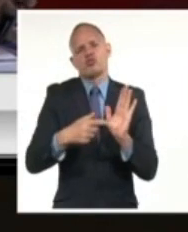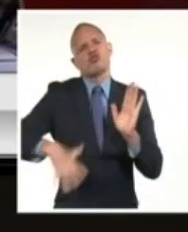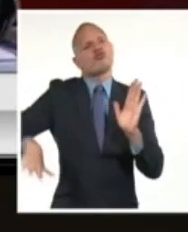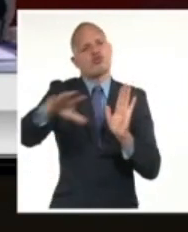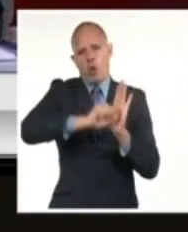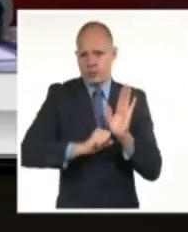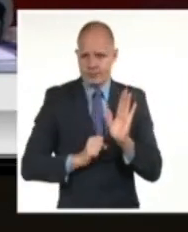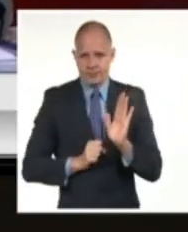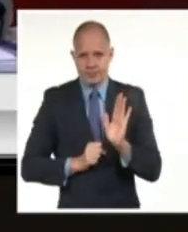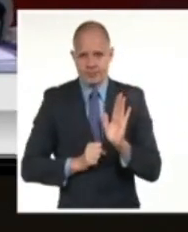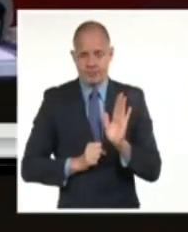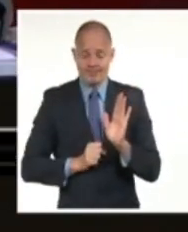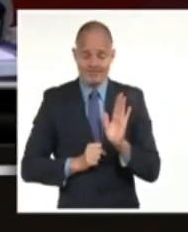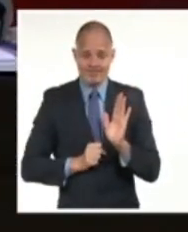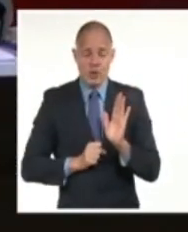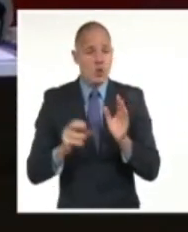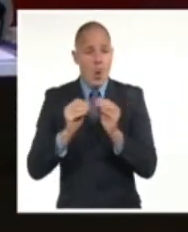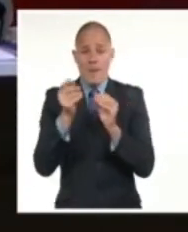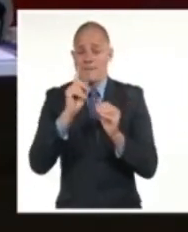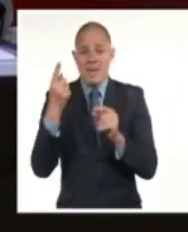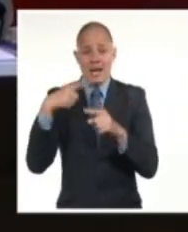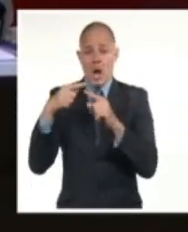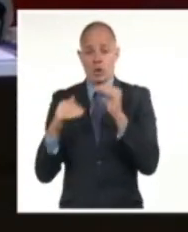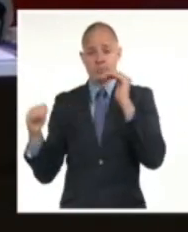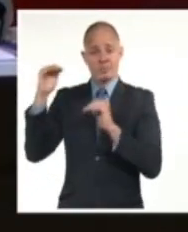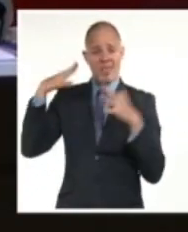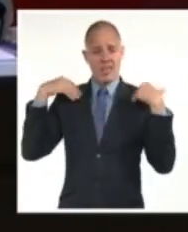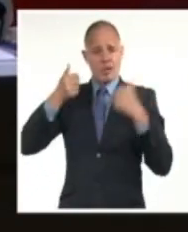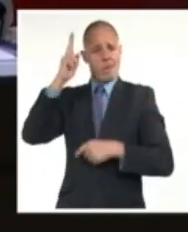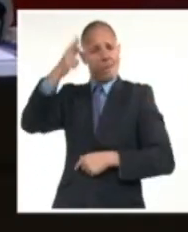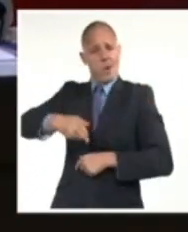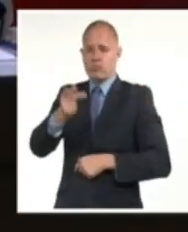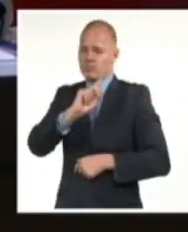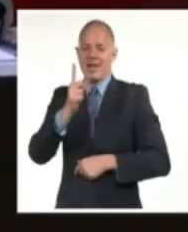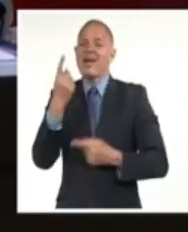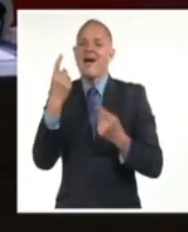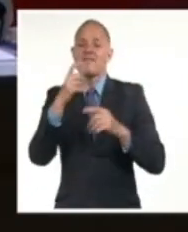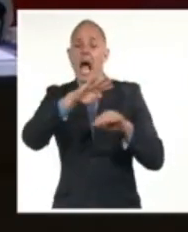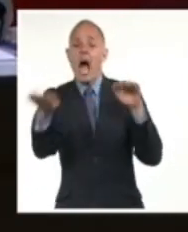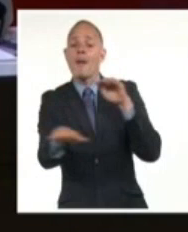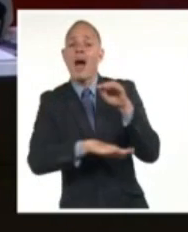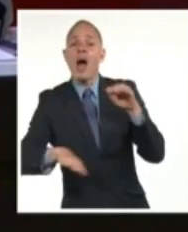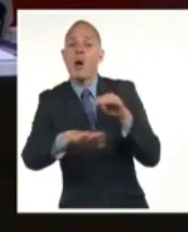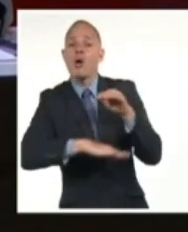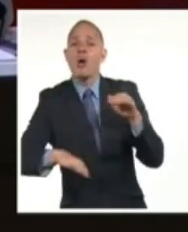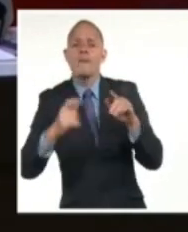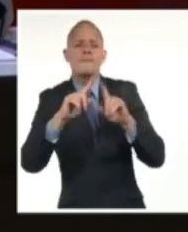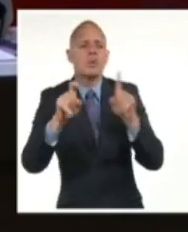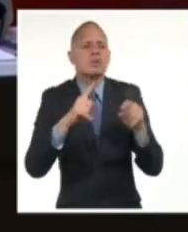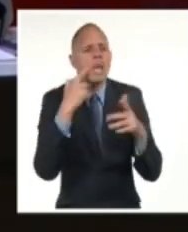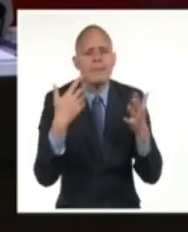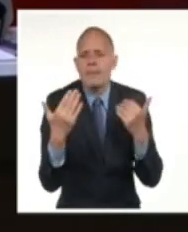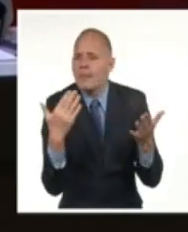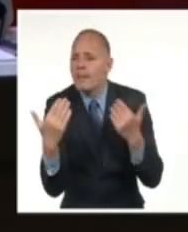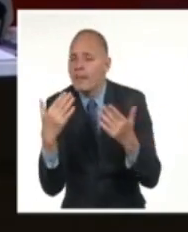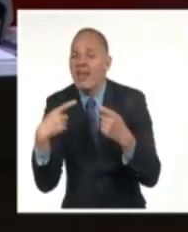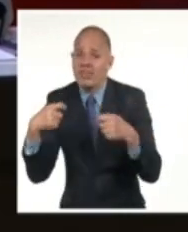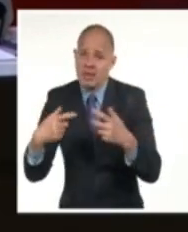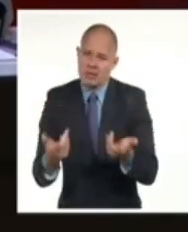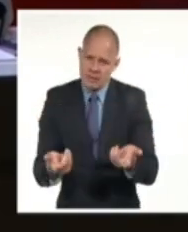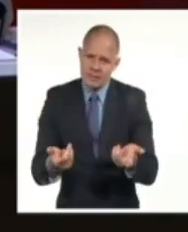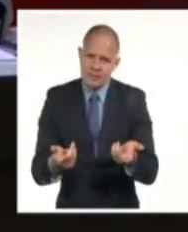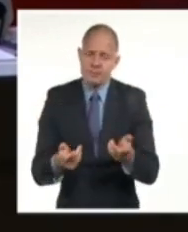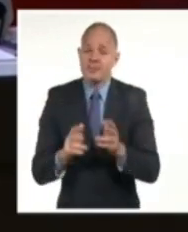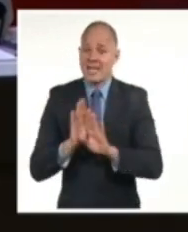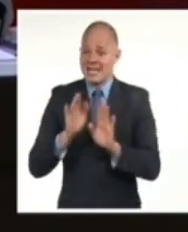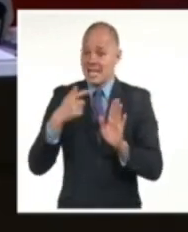Y yo pienso que si nosotros queremos lograr éxito en esa estrategia que